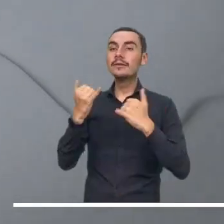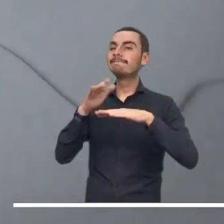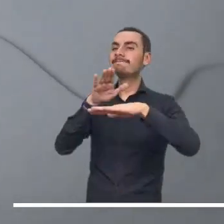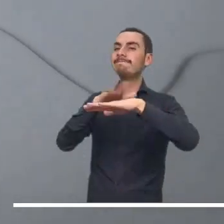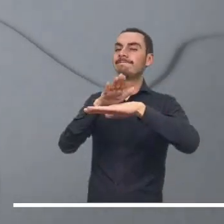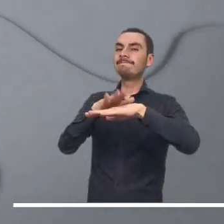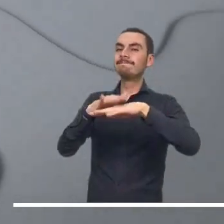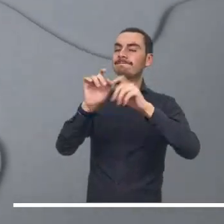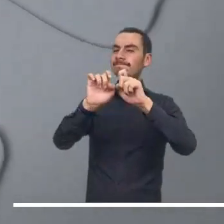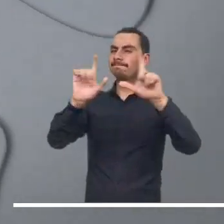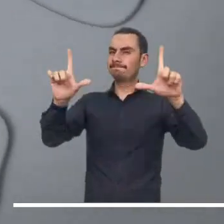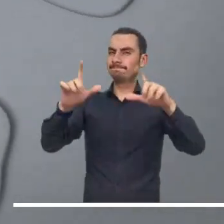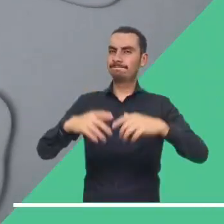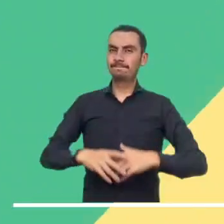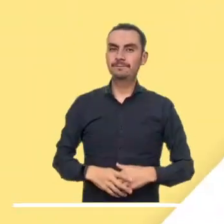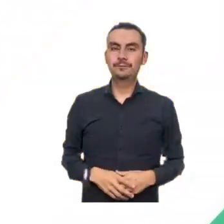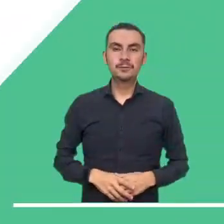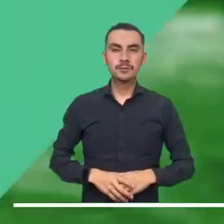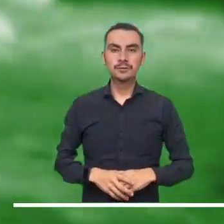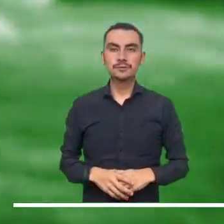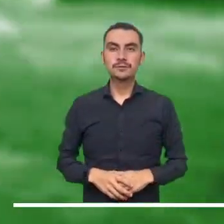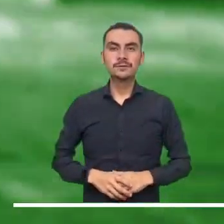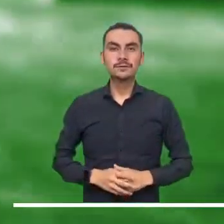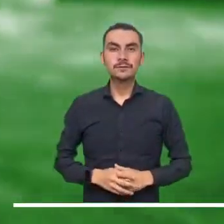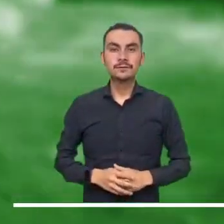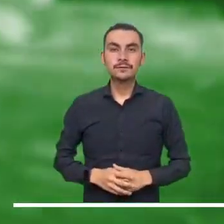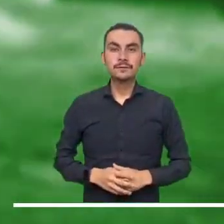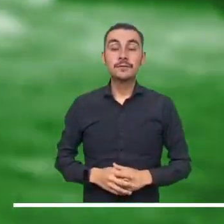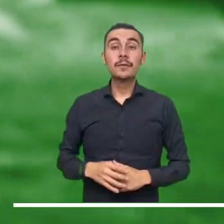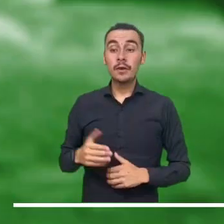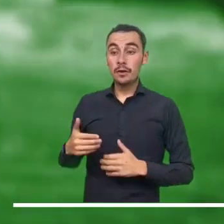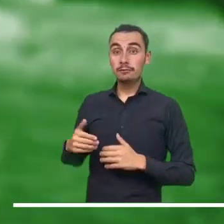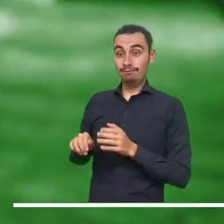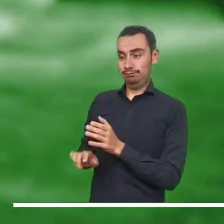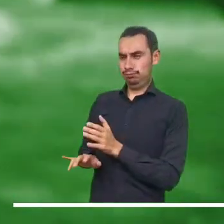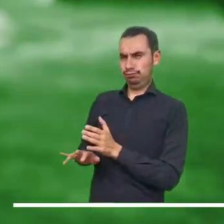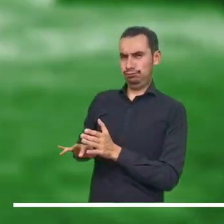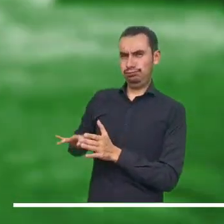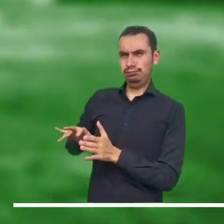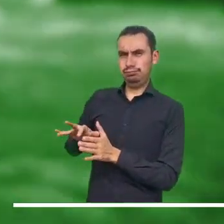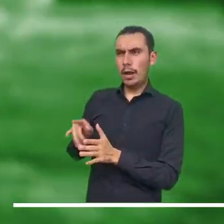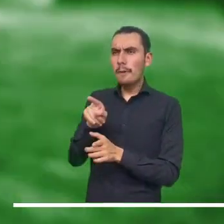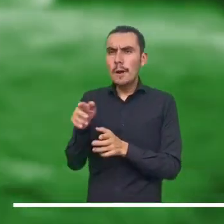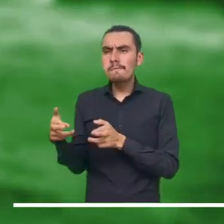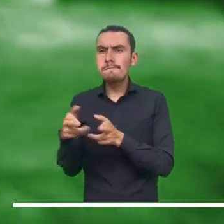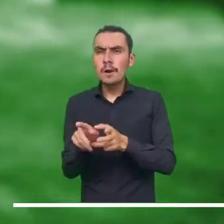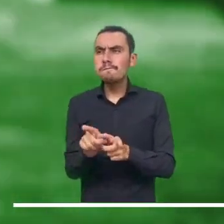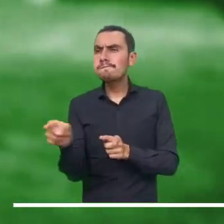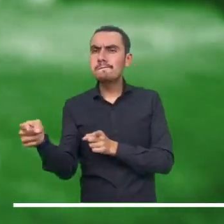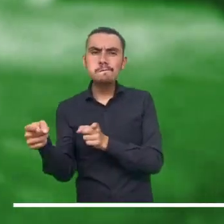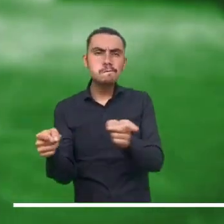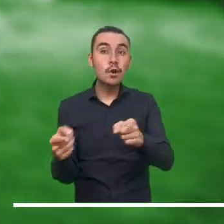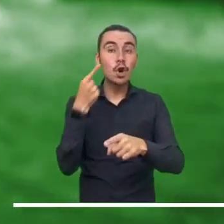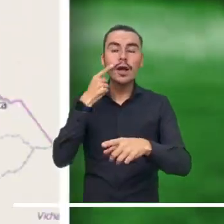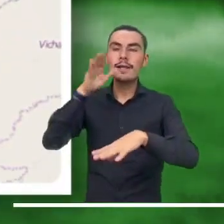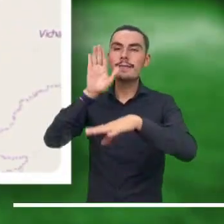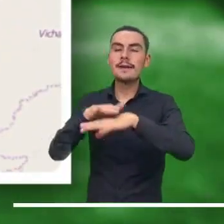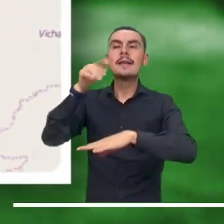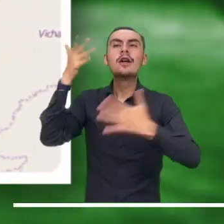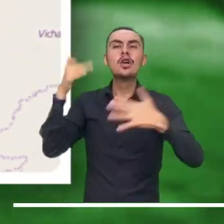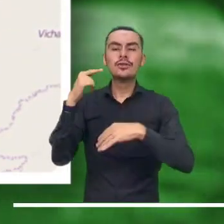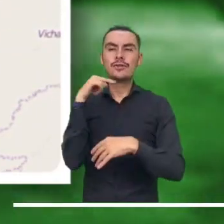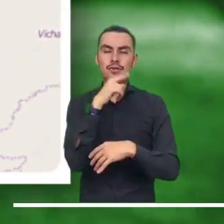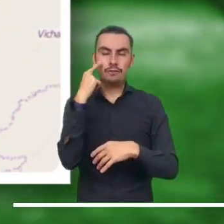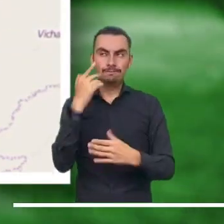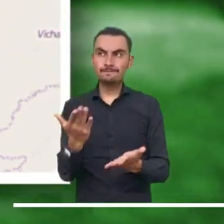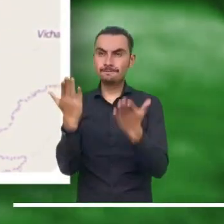se activarían durante las horas de la noche. Ahora los invitamos a conocer las alertas que se encuentran activas. Máxima